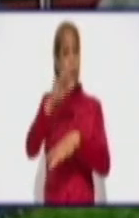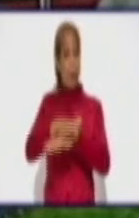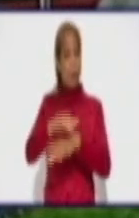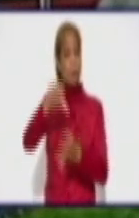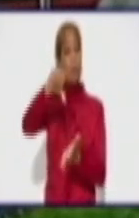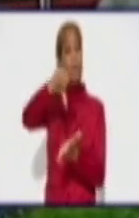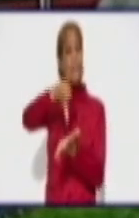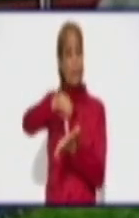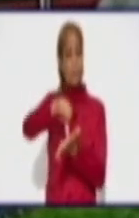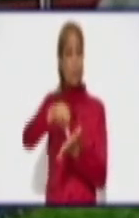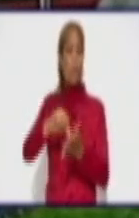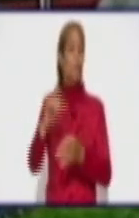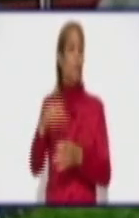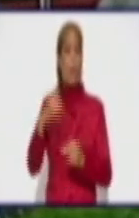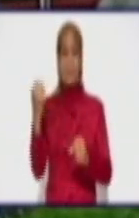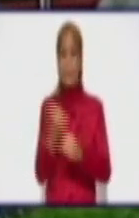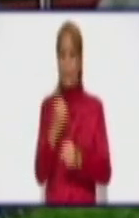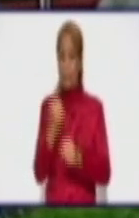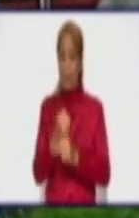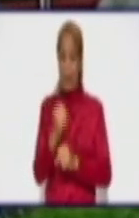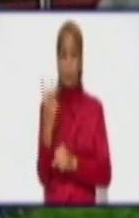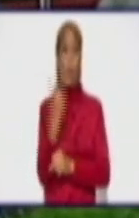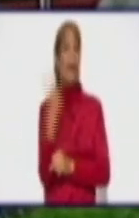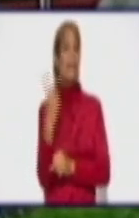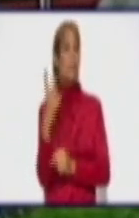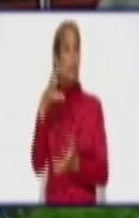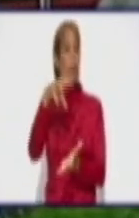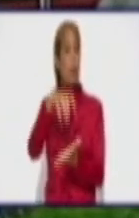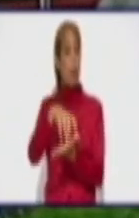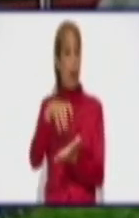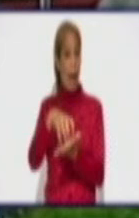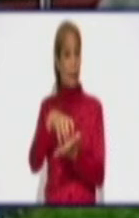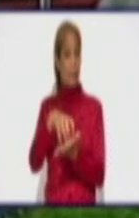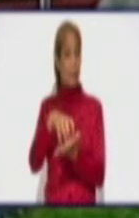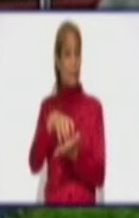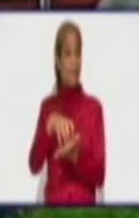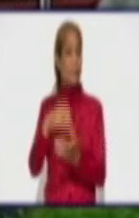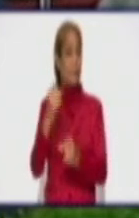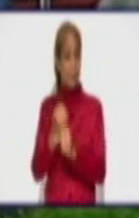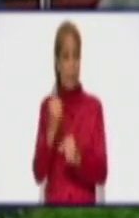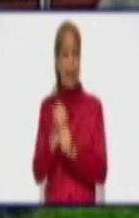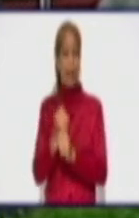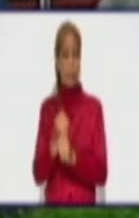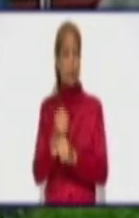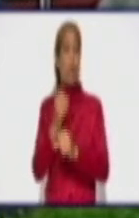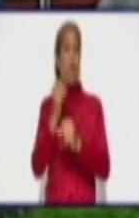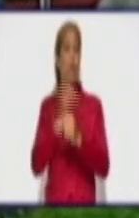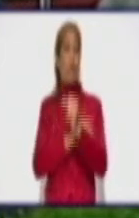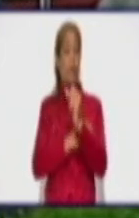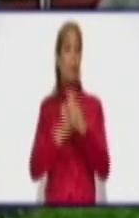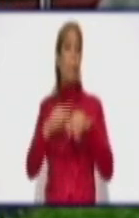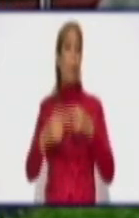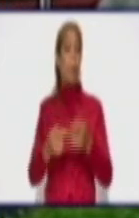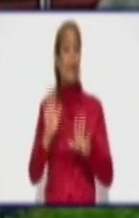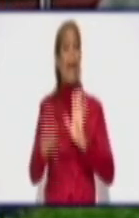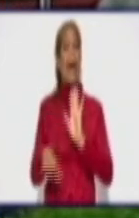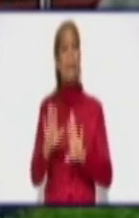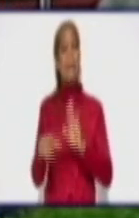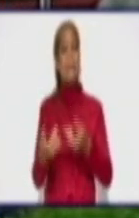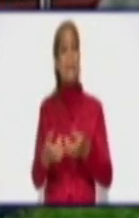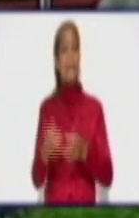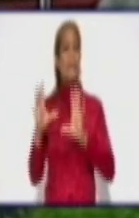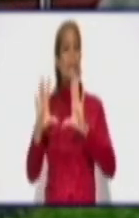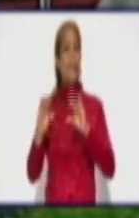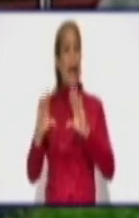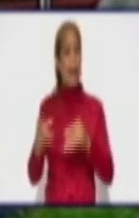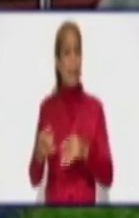y en Vado del Yeso. Quiero hacer esta explicación porque los televidentes escuchan Río Cauto, Río Cauto, la situación más compleja está